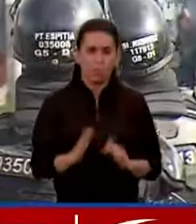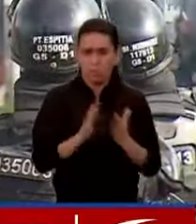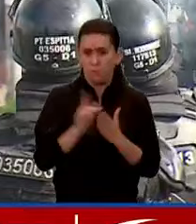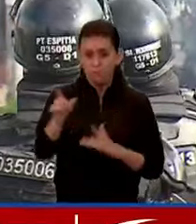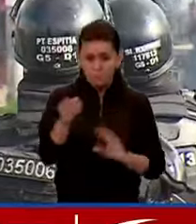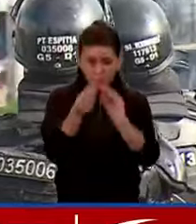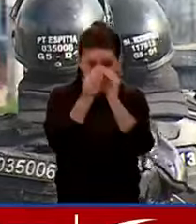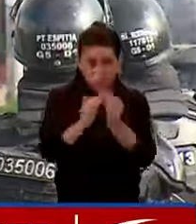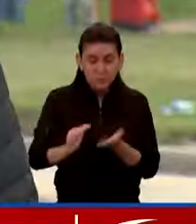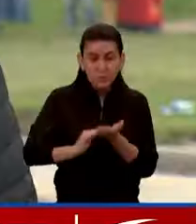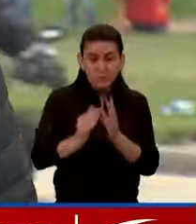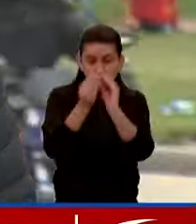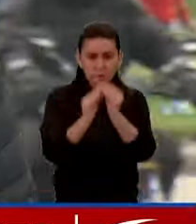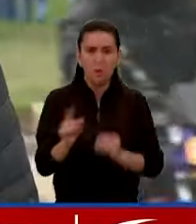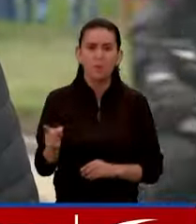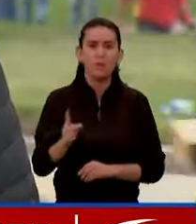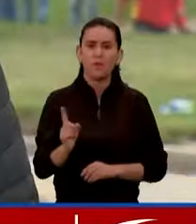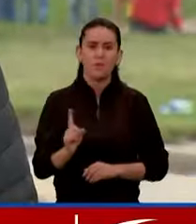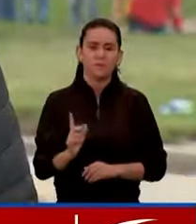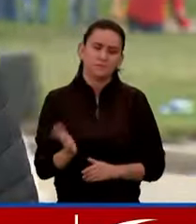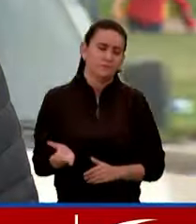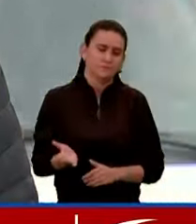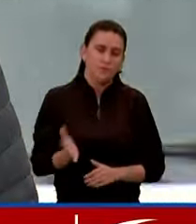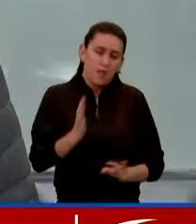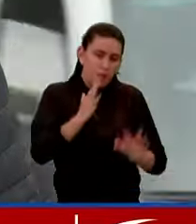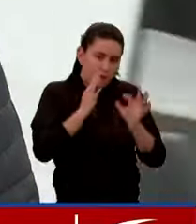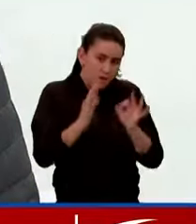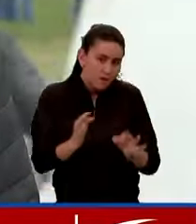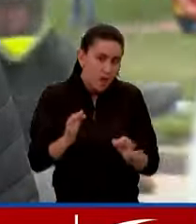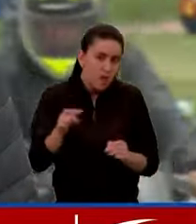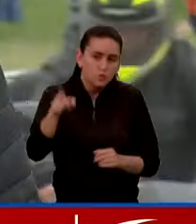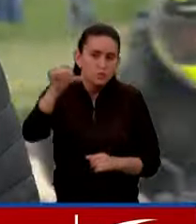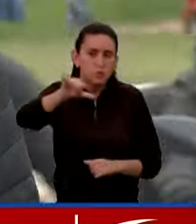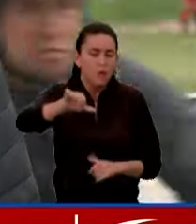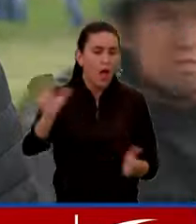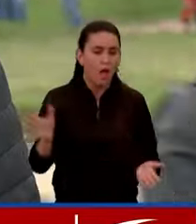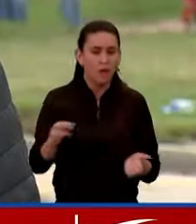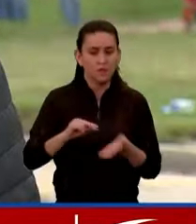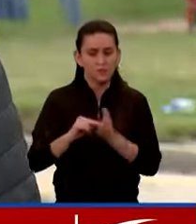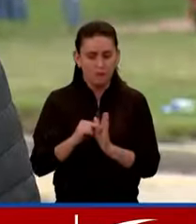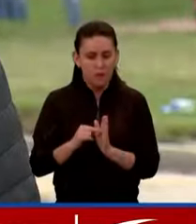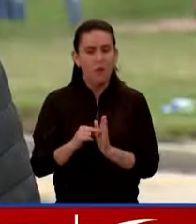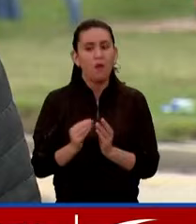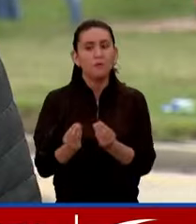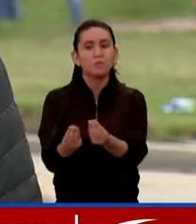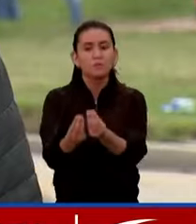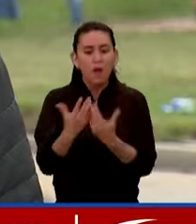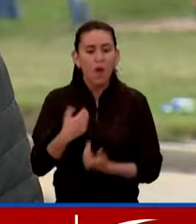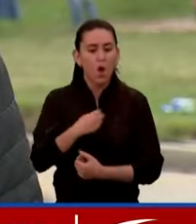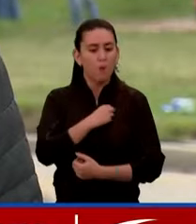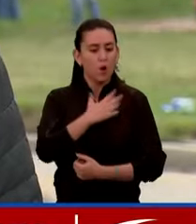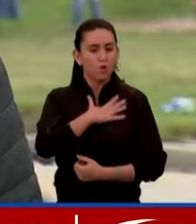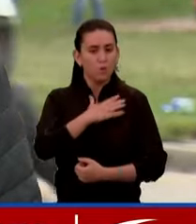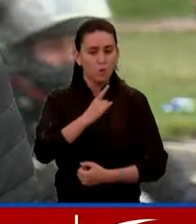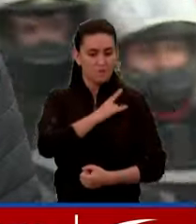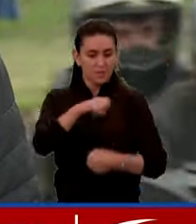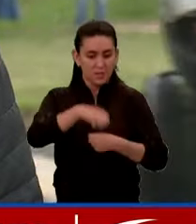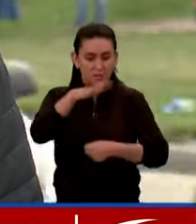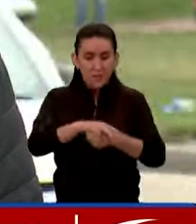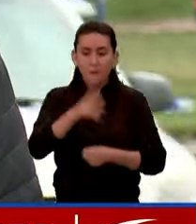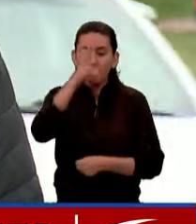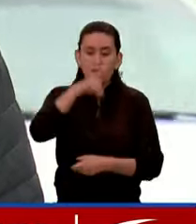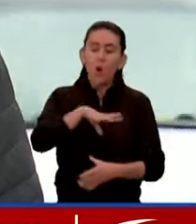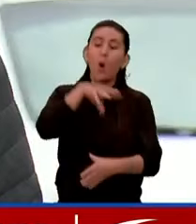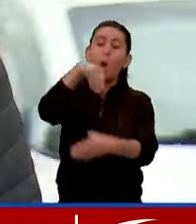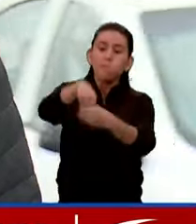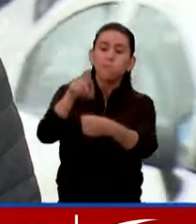no se solucionan las cosas. Y me parece muy mal porque realmente es una oportunidad que nos da a los hijos de nosotros para estudiar en estas